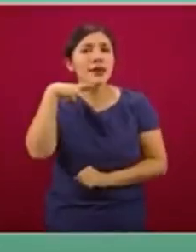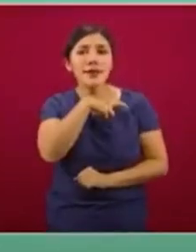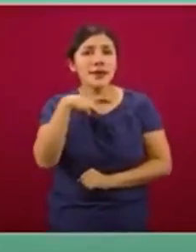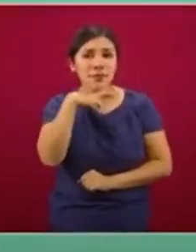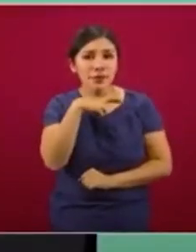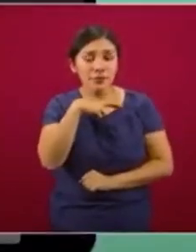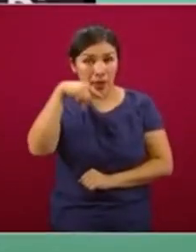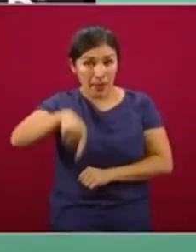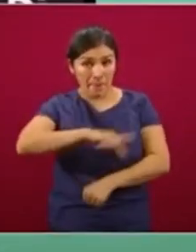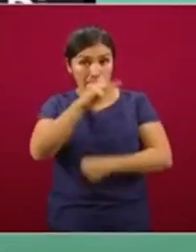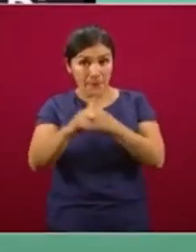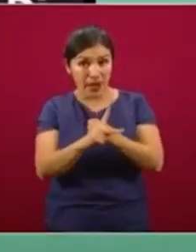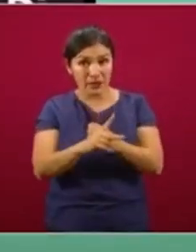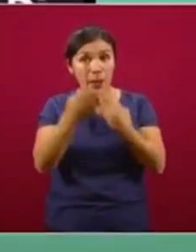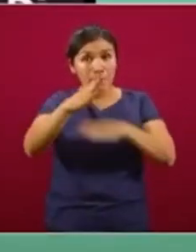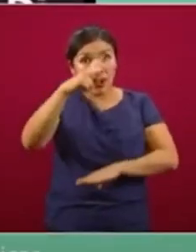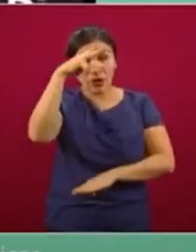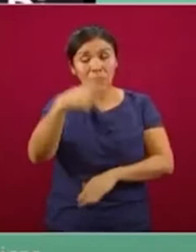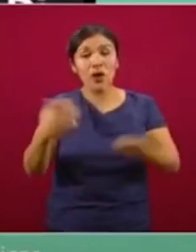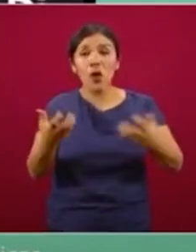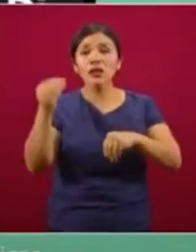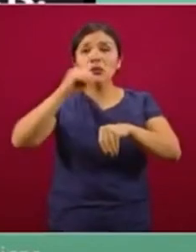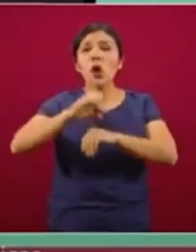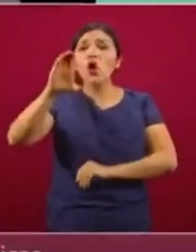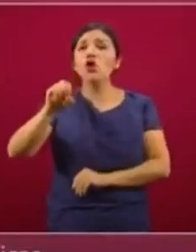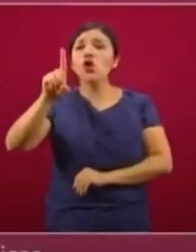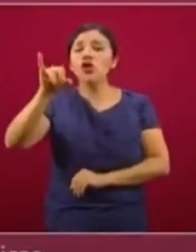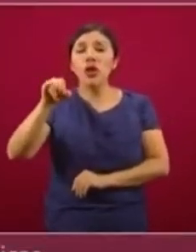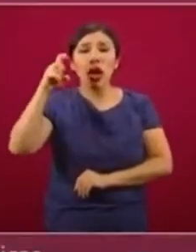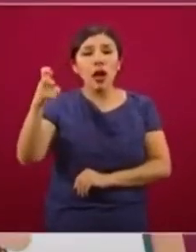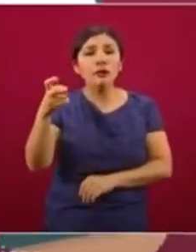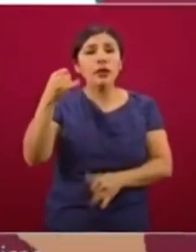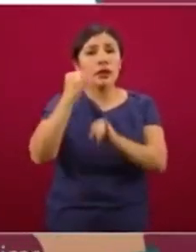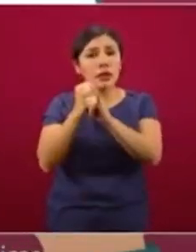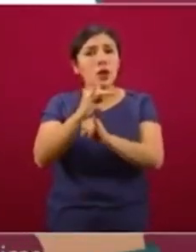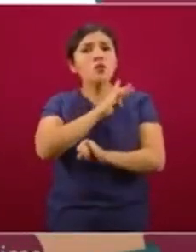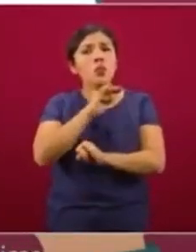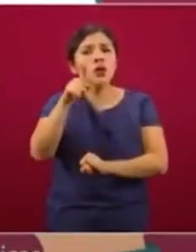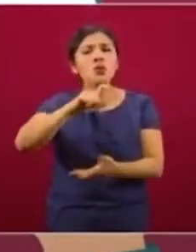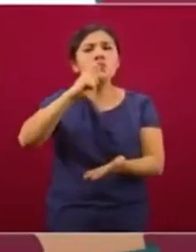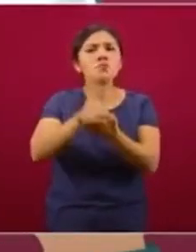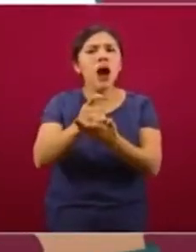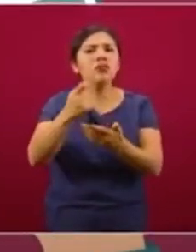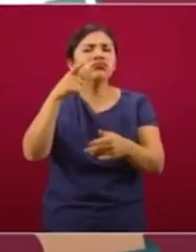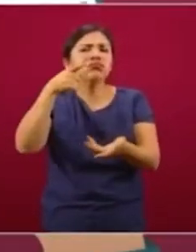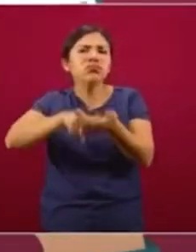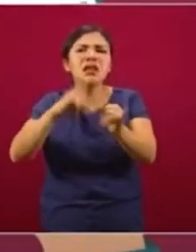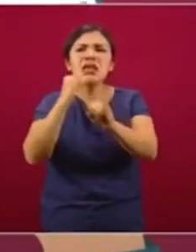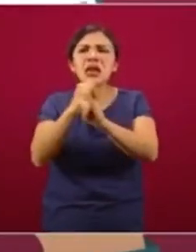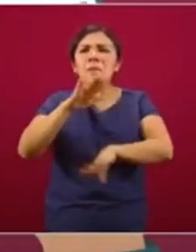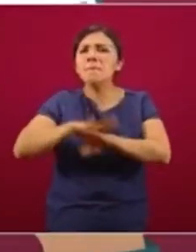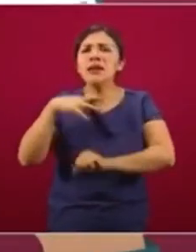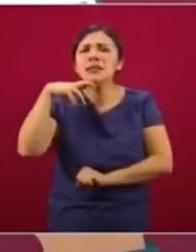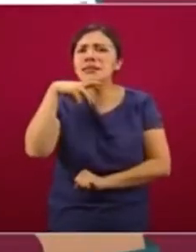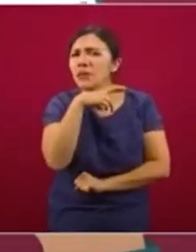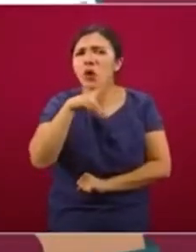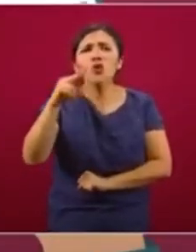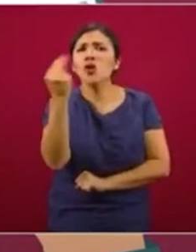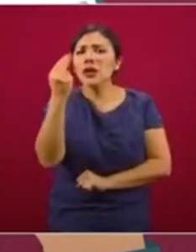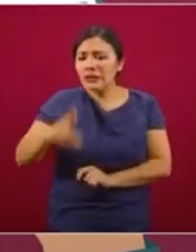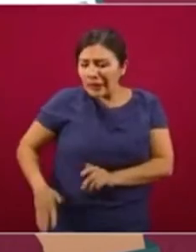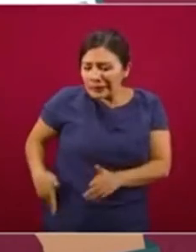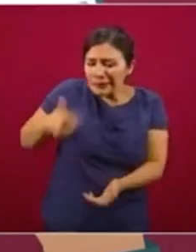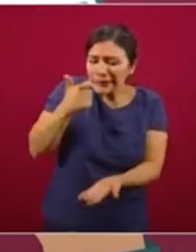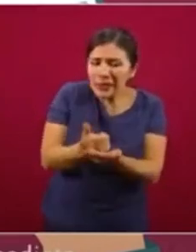el Banco de México desarrolló CODI, una plataforma que permite hacer transacciones electrónicas en segundos, sin utilizar efectivo ni